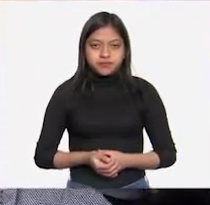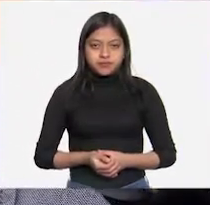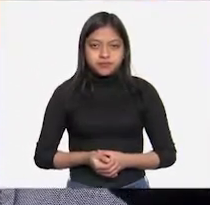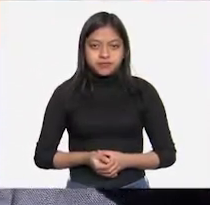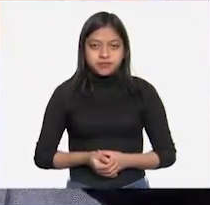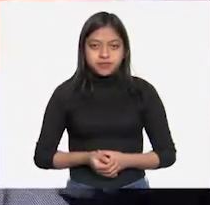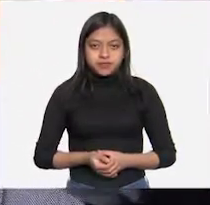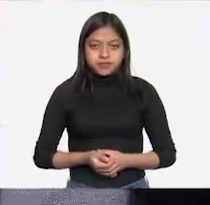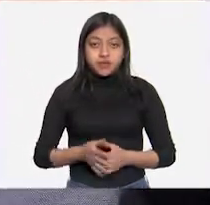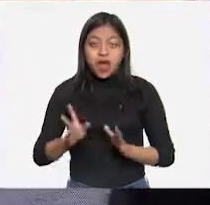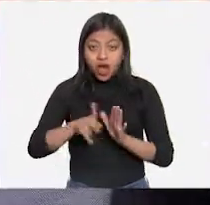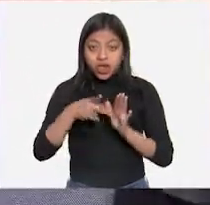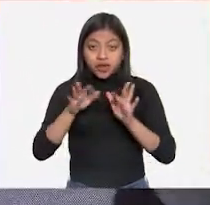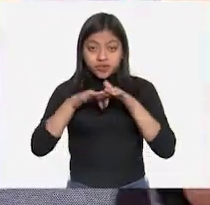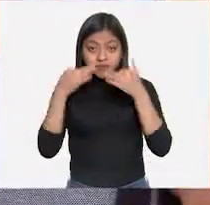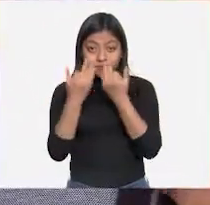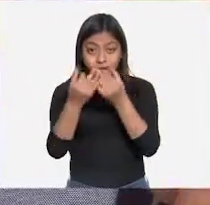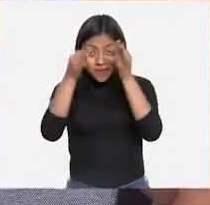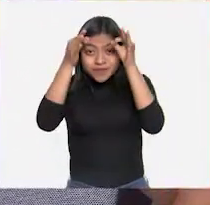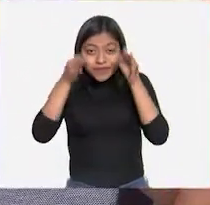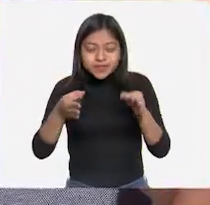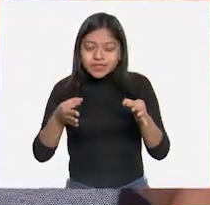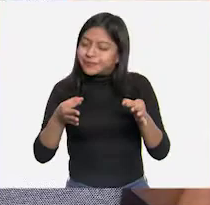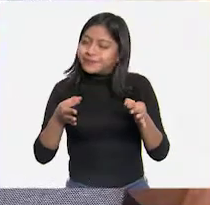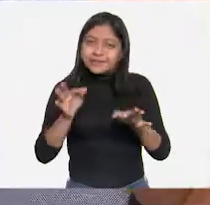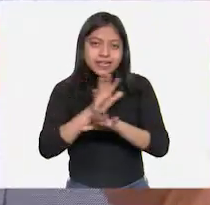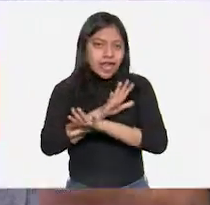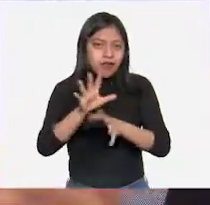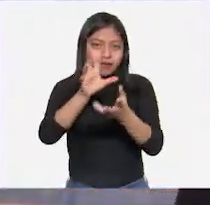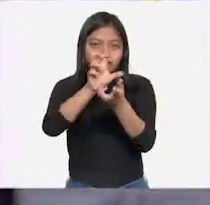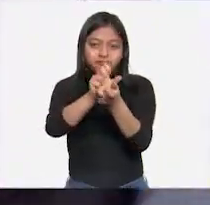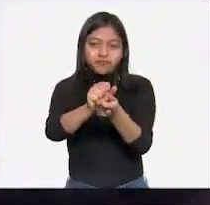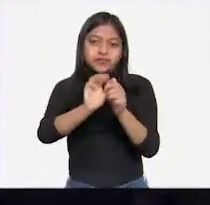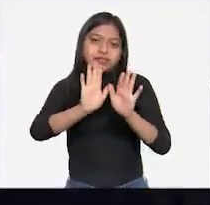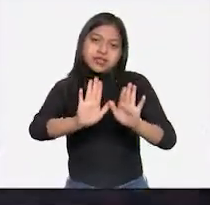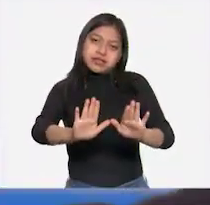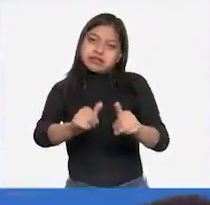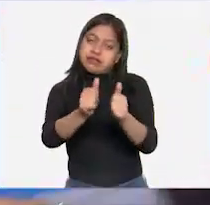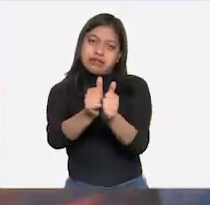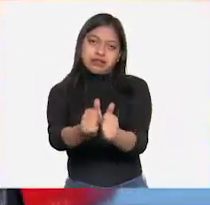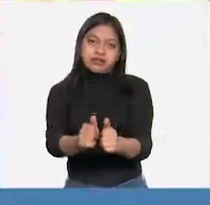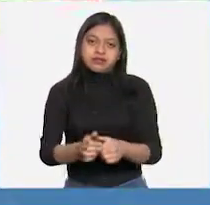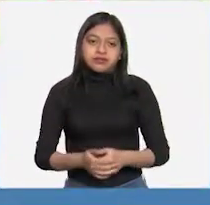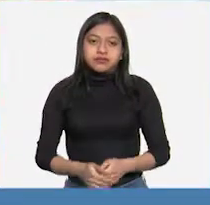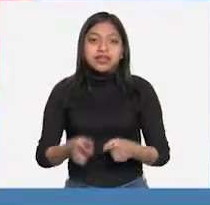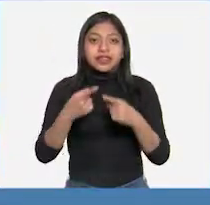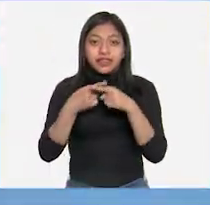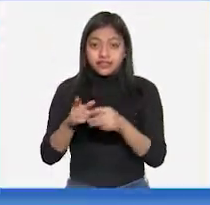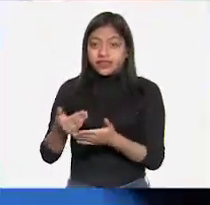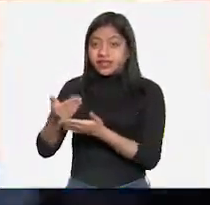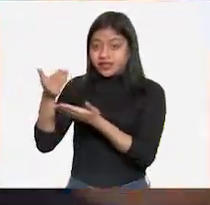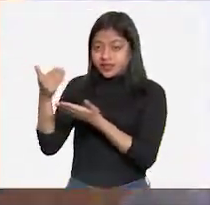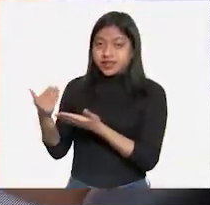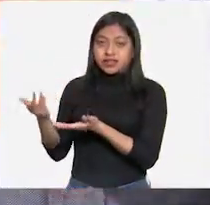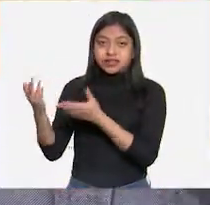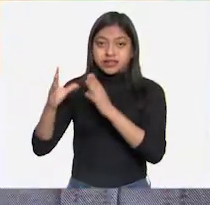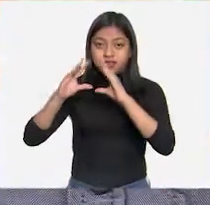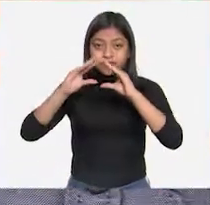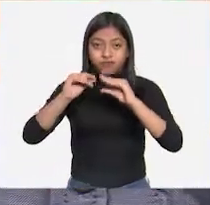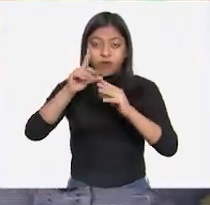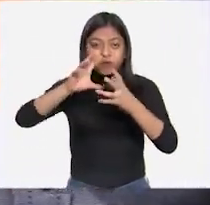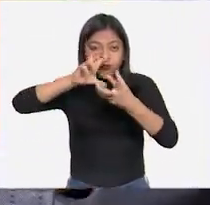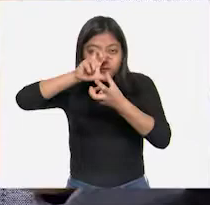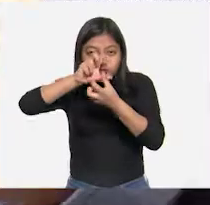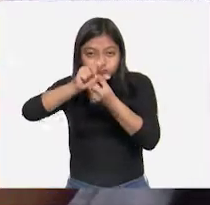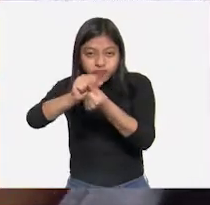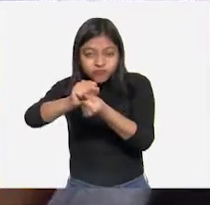Esta cambia su forma. Sí. A diferencia de la esponja, que si yo aplico la fuerza en la esponja,